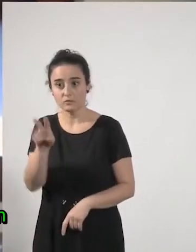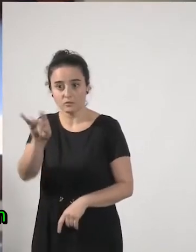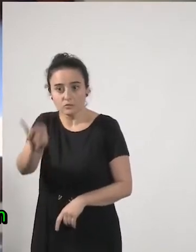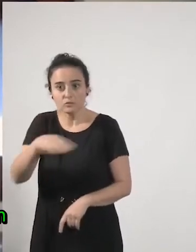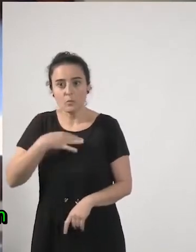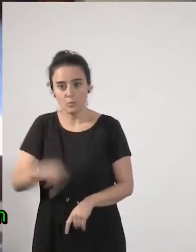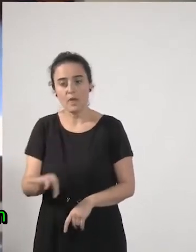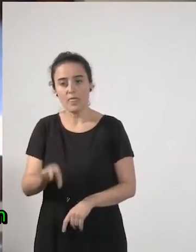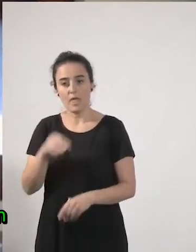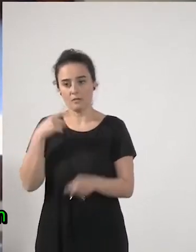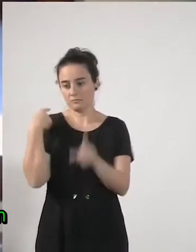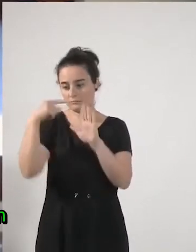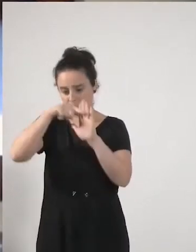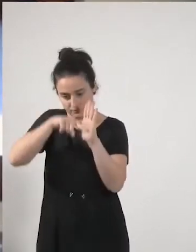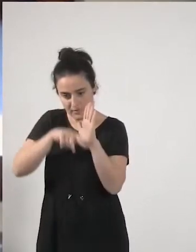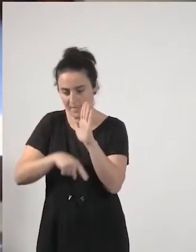medidas